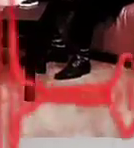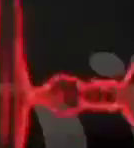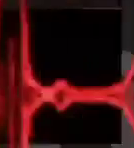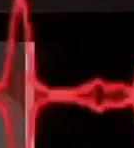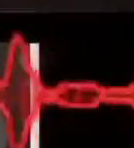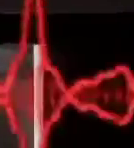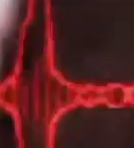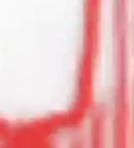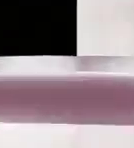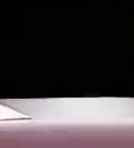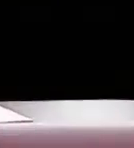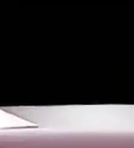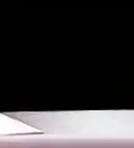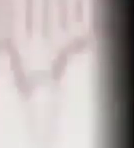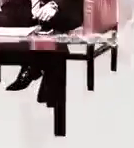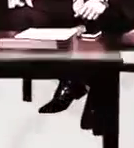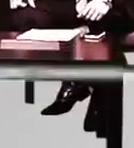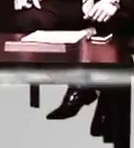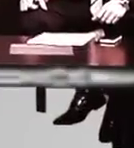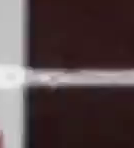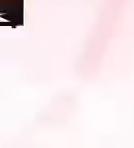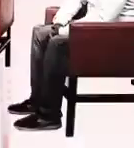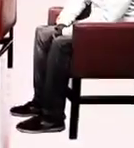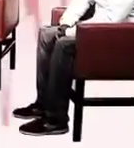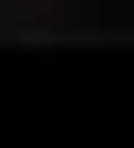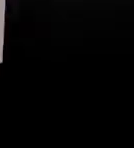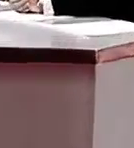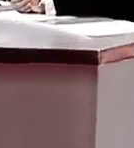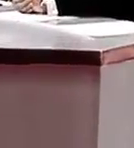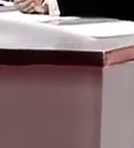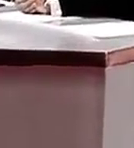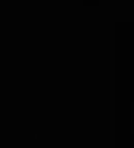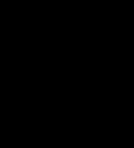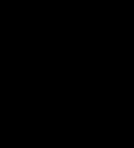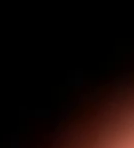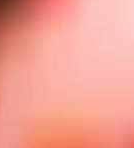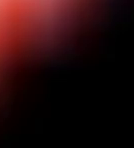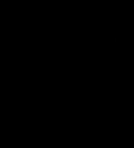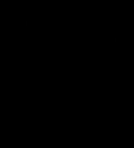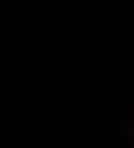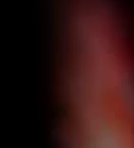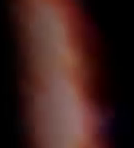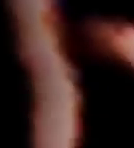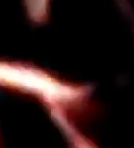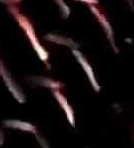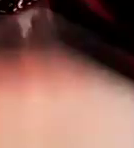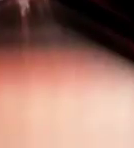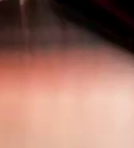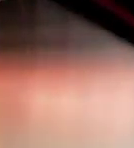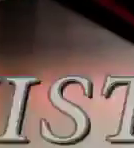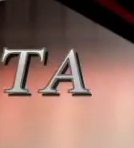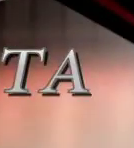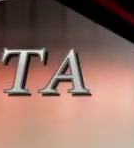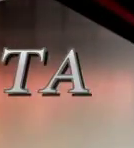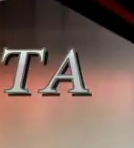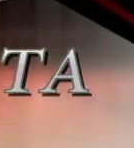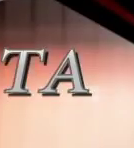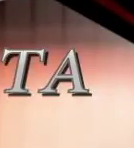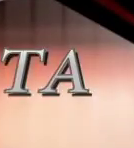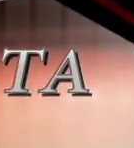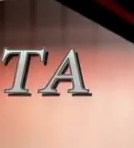Esta mañana me va mucho gusto que estés aquí en el Estudio de México al Día. Esta mañana vamos a bienvenida en el Estudio de al Día.